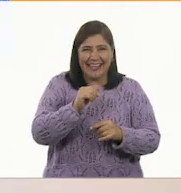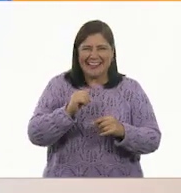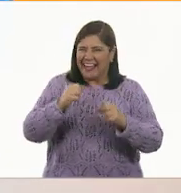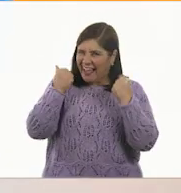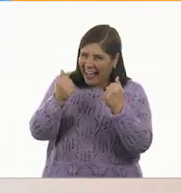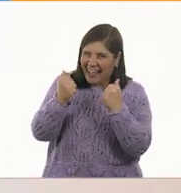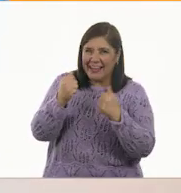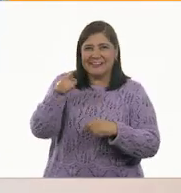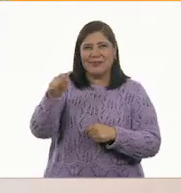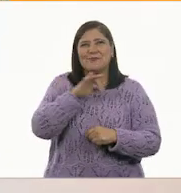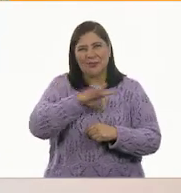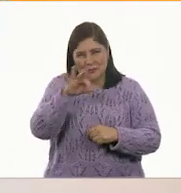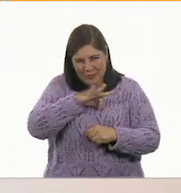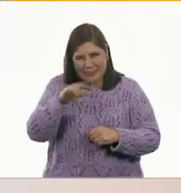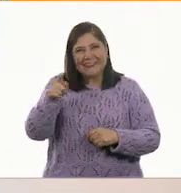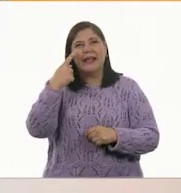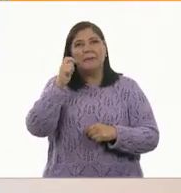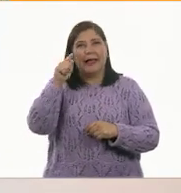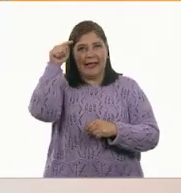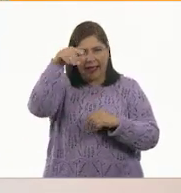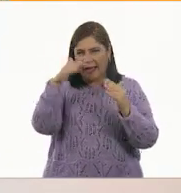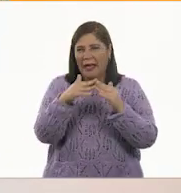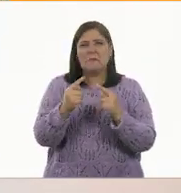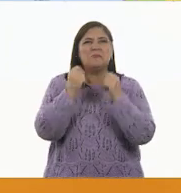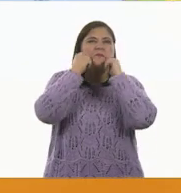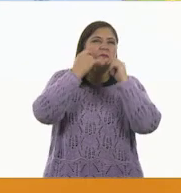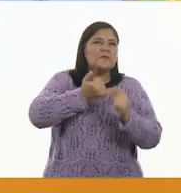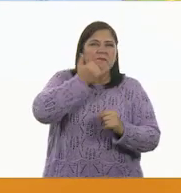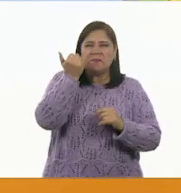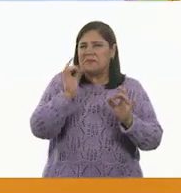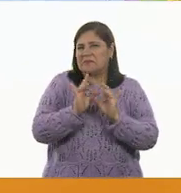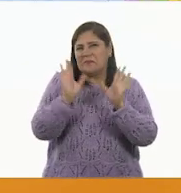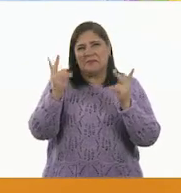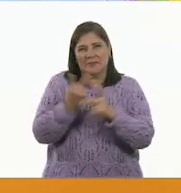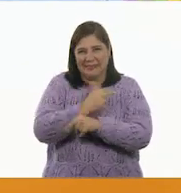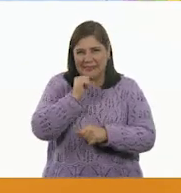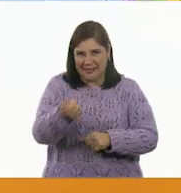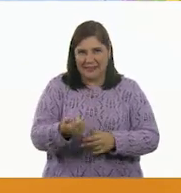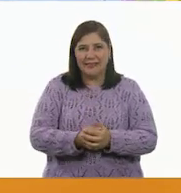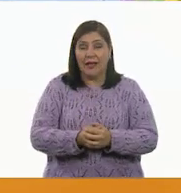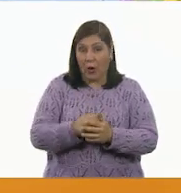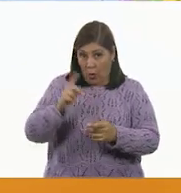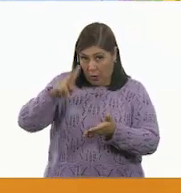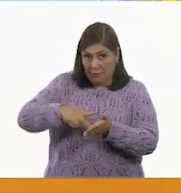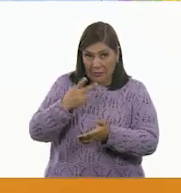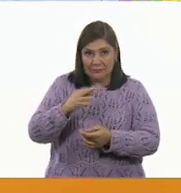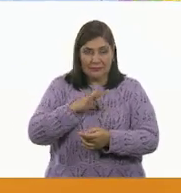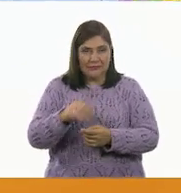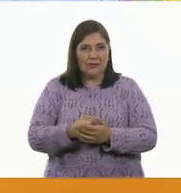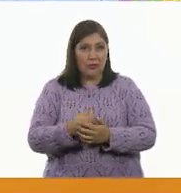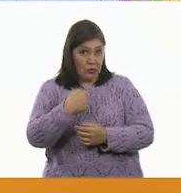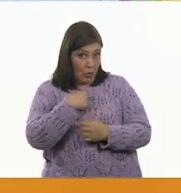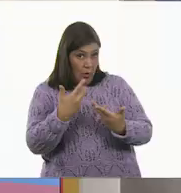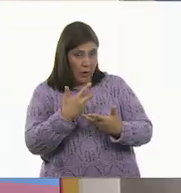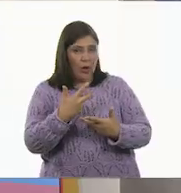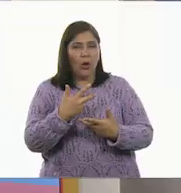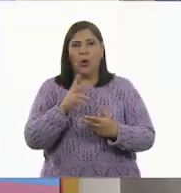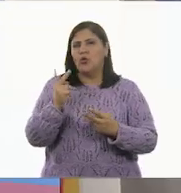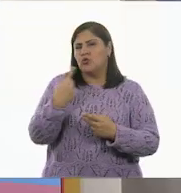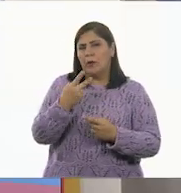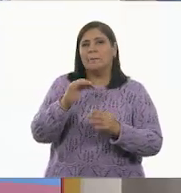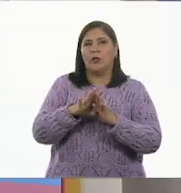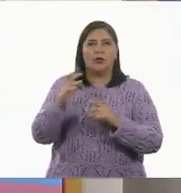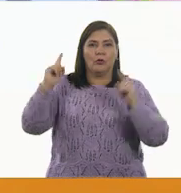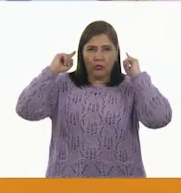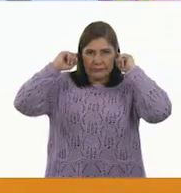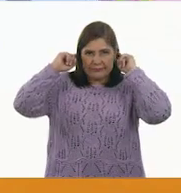Tú puedes, Aníbal. Y aquí en casa también. Si se equivoca, no pasa nada. Una vez más. ¿Te late? ¿Lo hago yo? ¿Los dos? Yo los digo. Orejas.